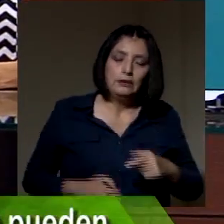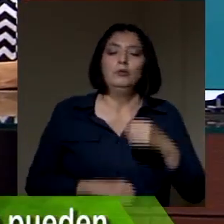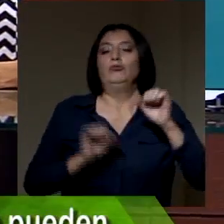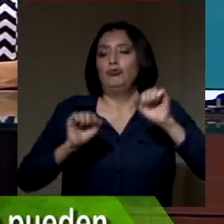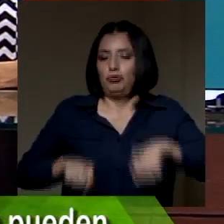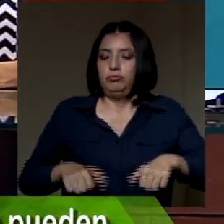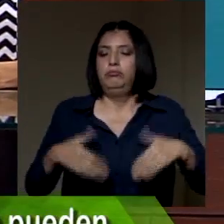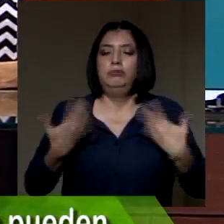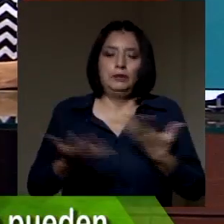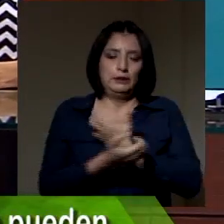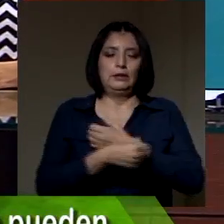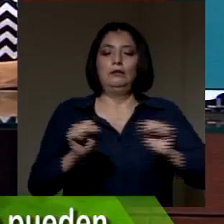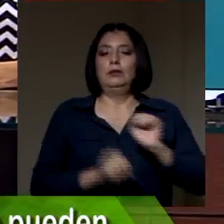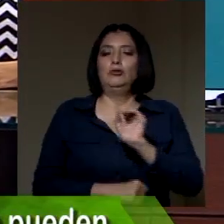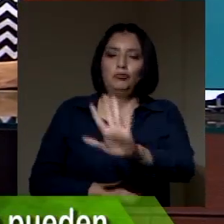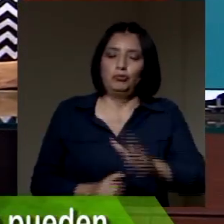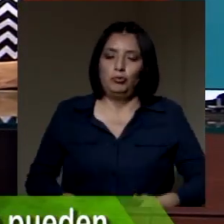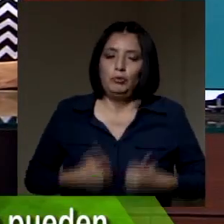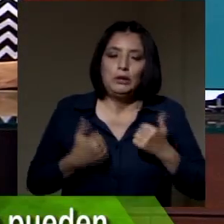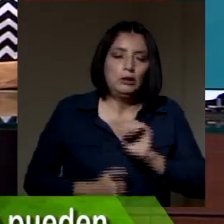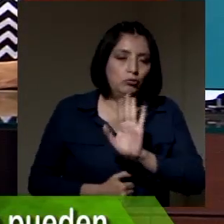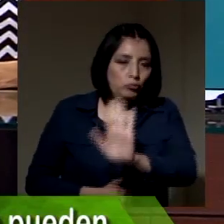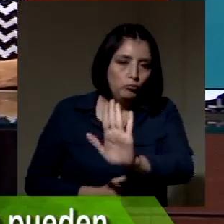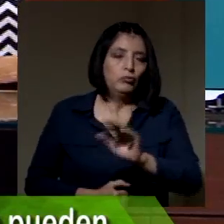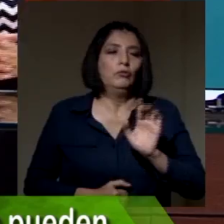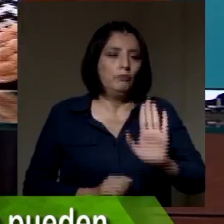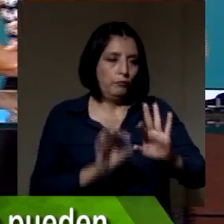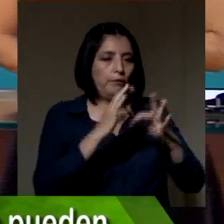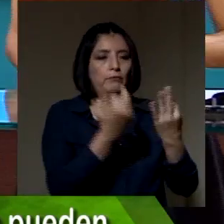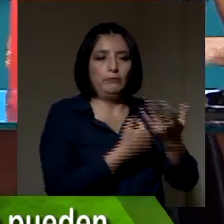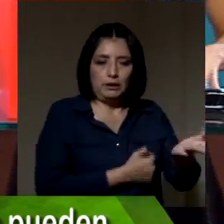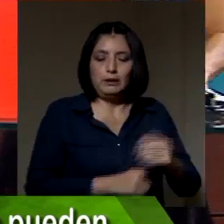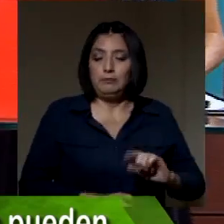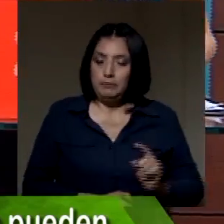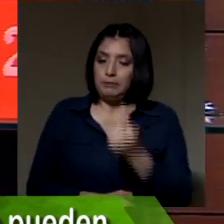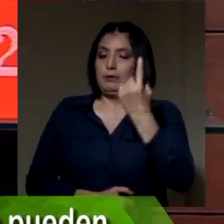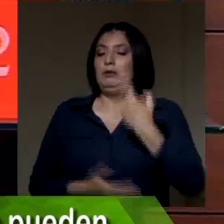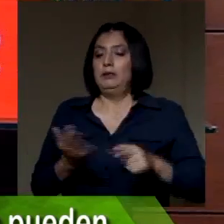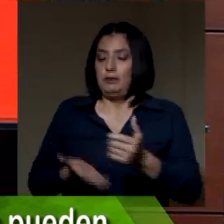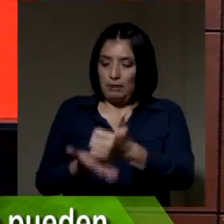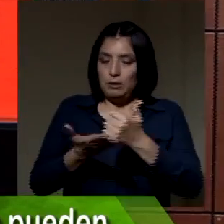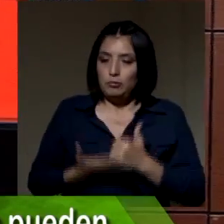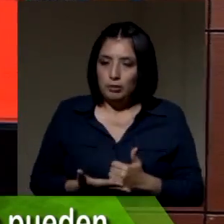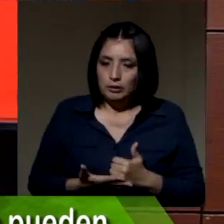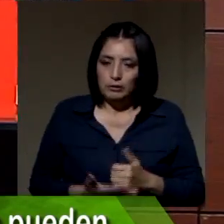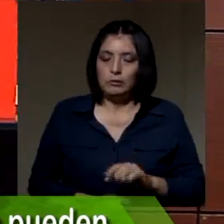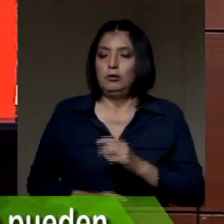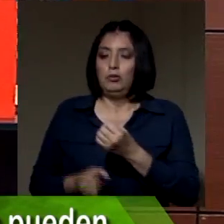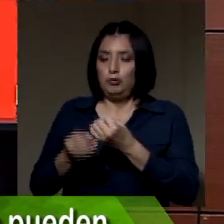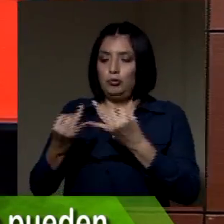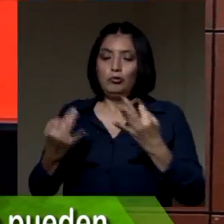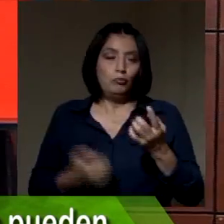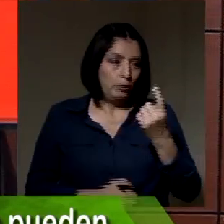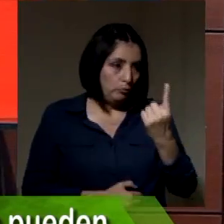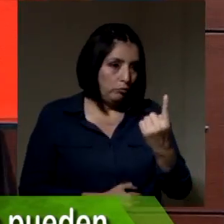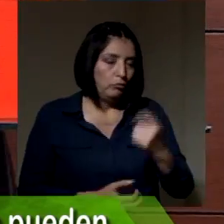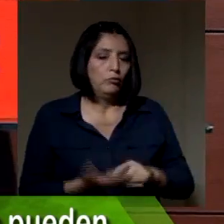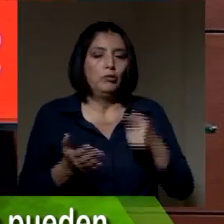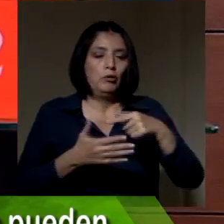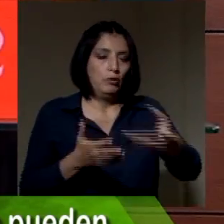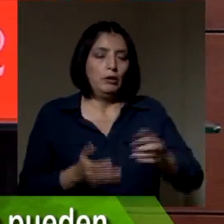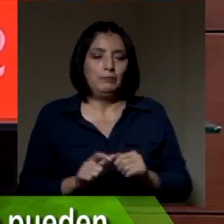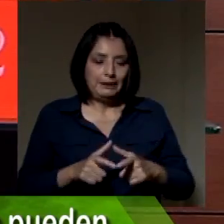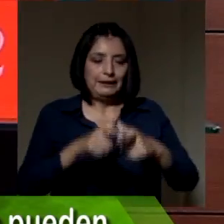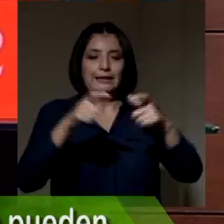puede salvar la vida de usted y de su familia. En primer lugar, Milen, si me ayudas, por favor... Número uno aquí. Número uno acá. El